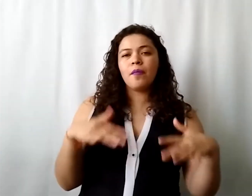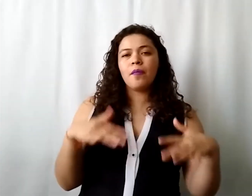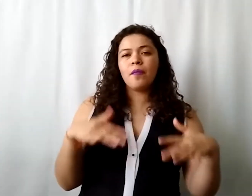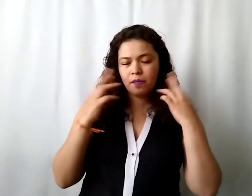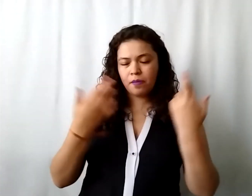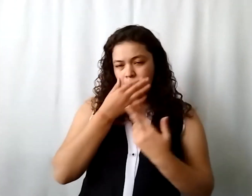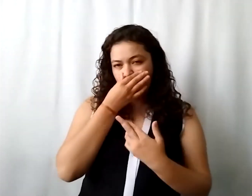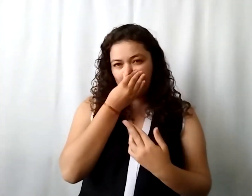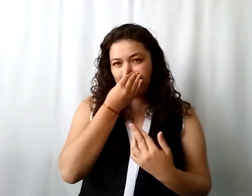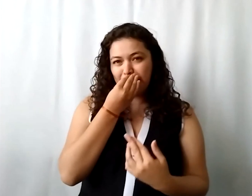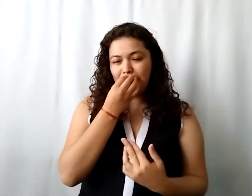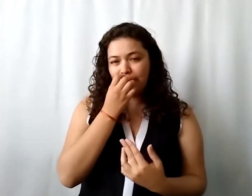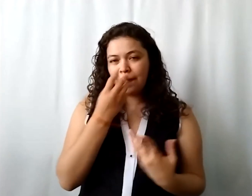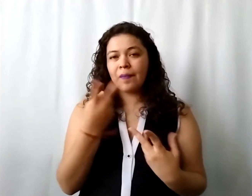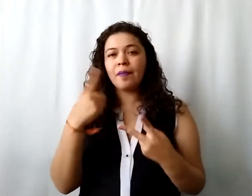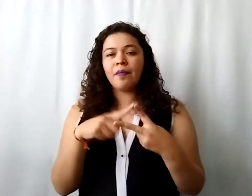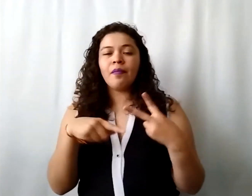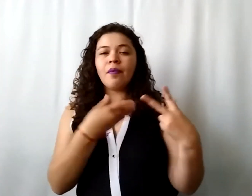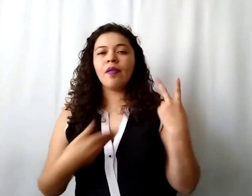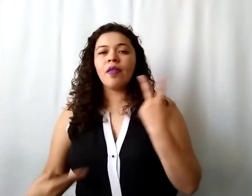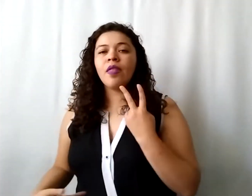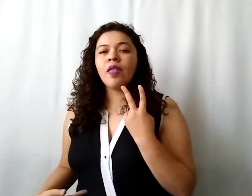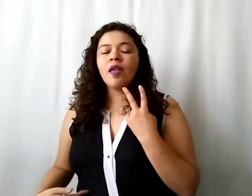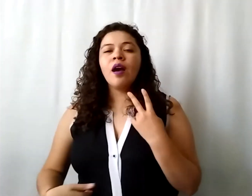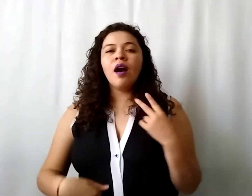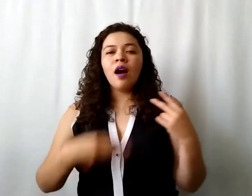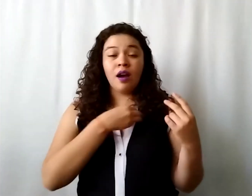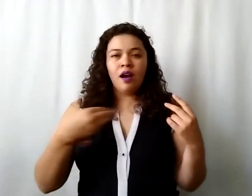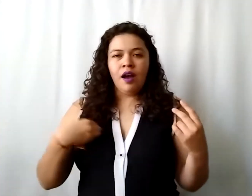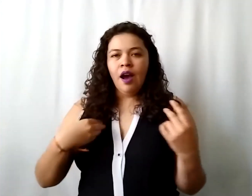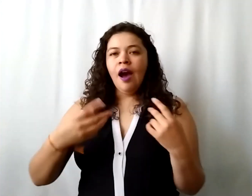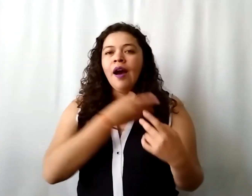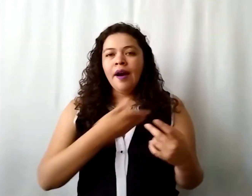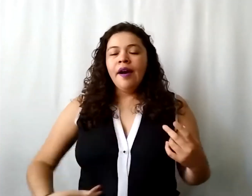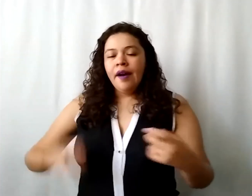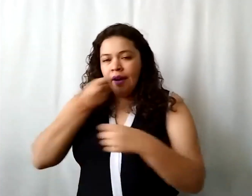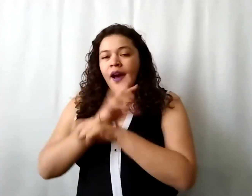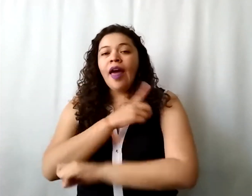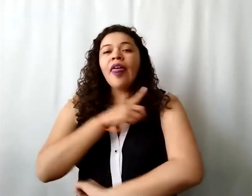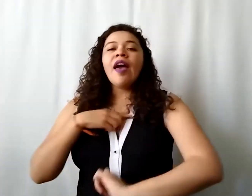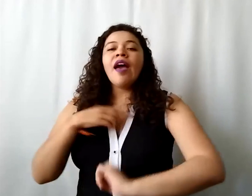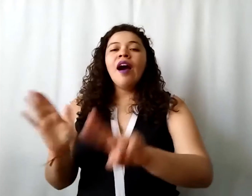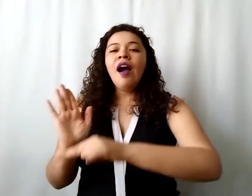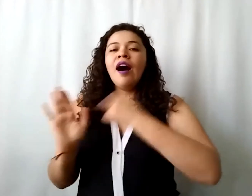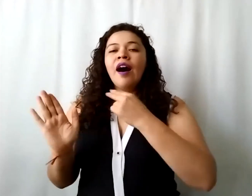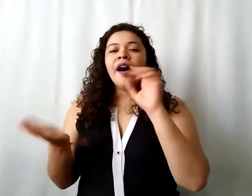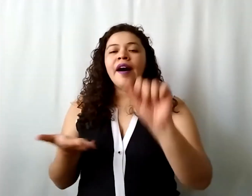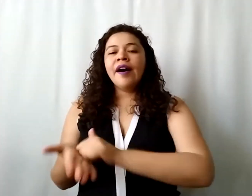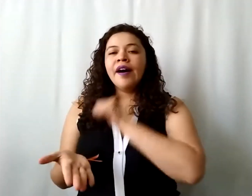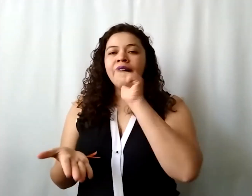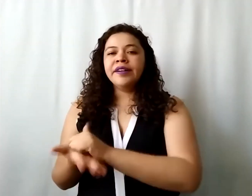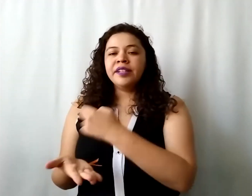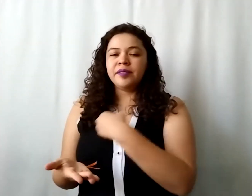justamente dos miembros de ellos que son los que se nombran presidente y secretario son los que deben de firmar el acta por lo general los miembros del